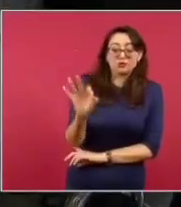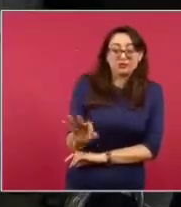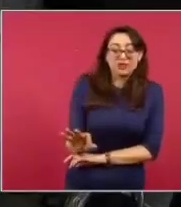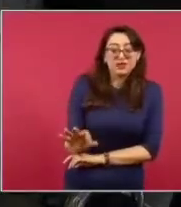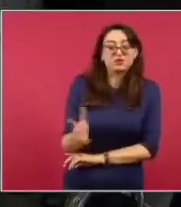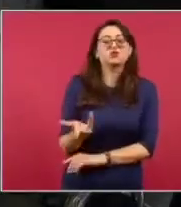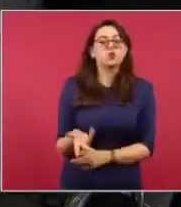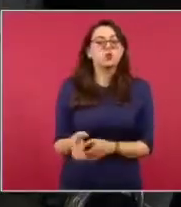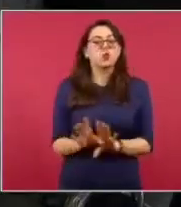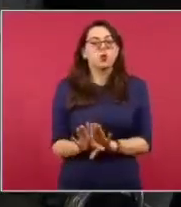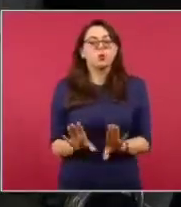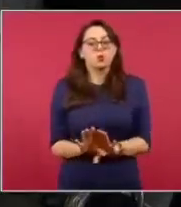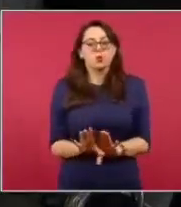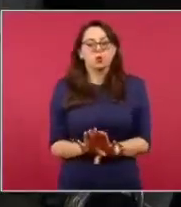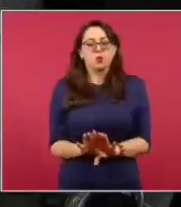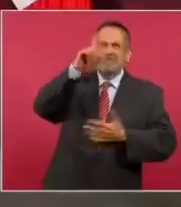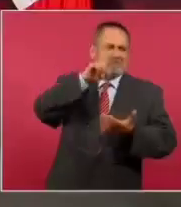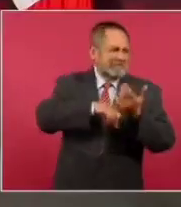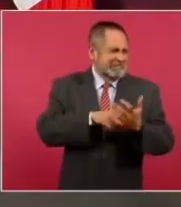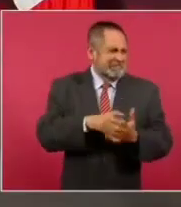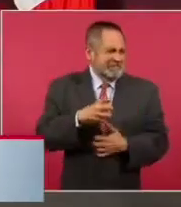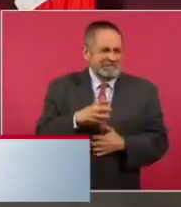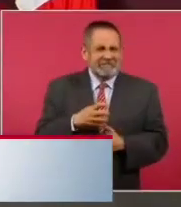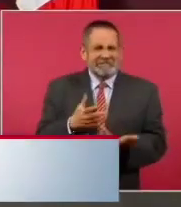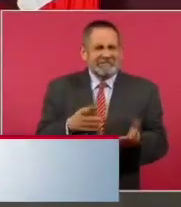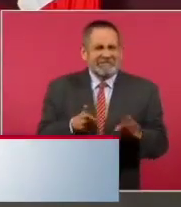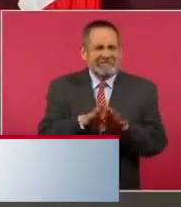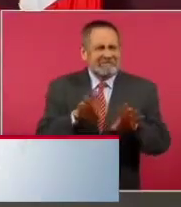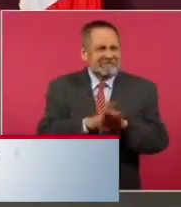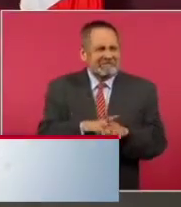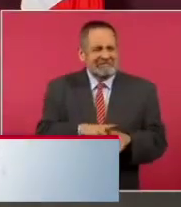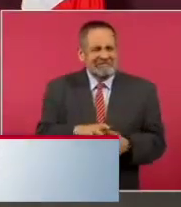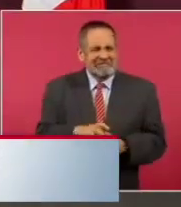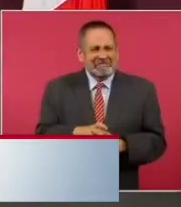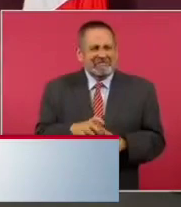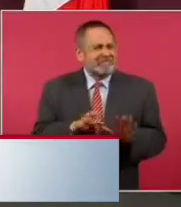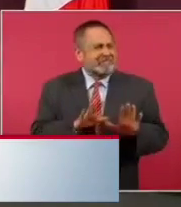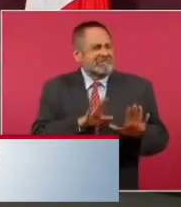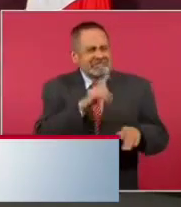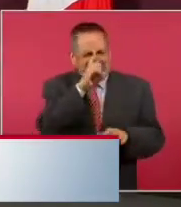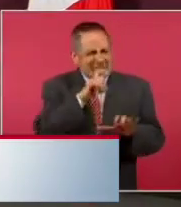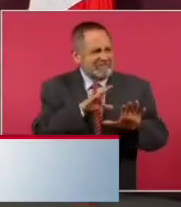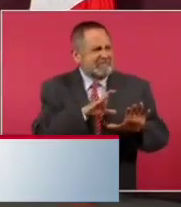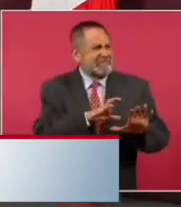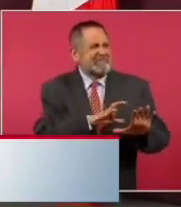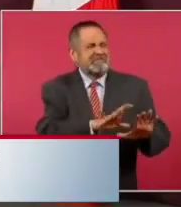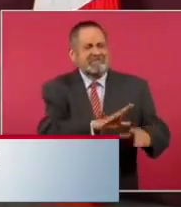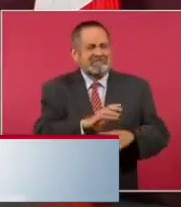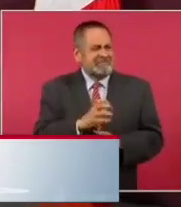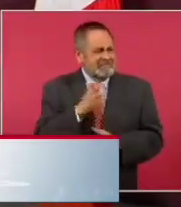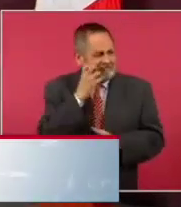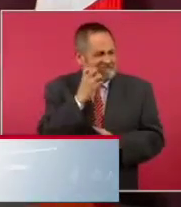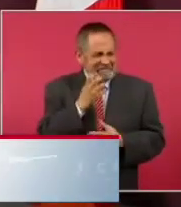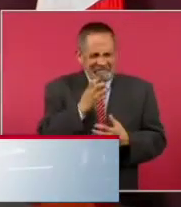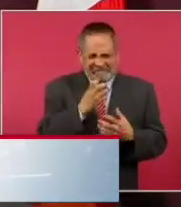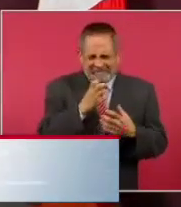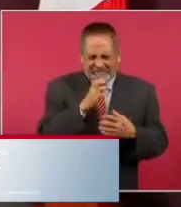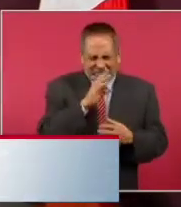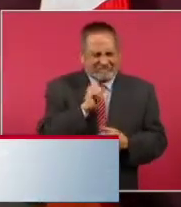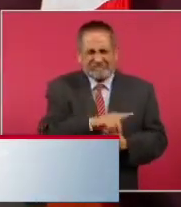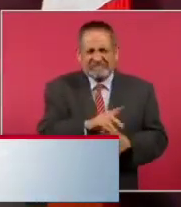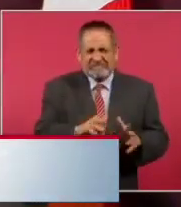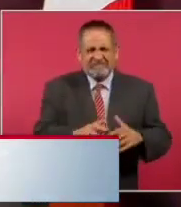COVID-19 en estos momentos. No hay nada que ocultar, hemos dicho desde el primer momento cuál es la